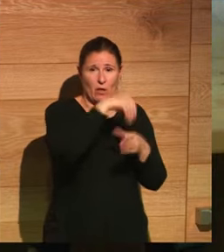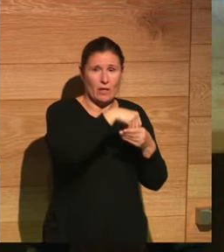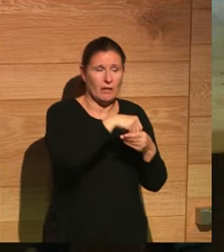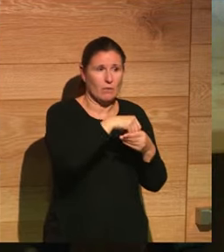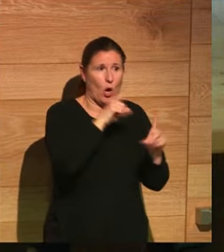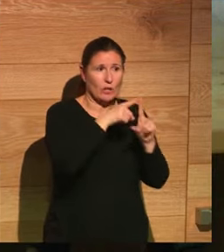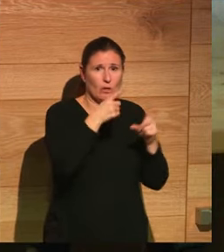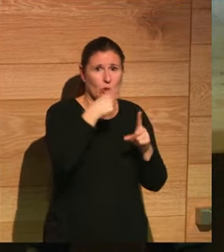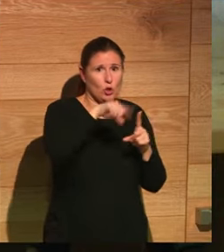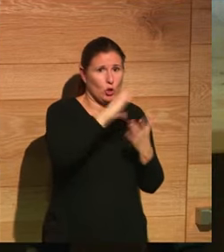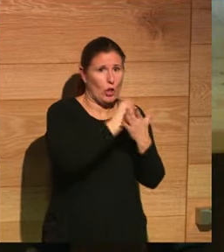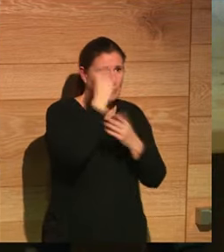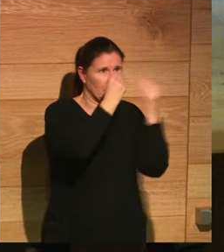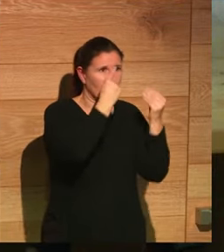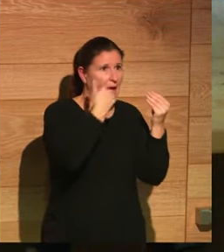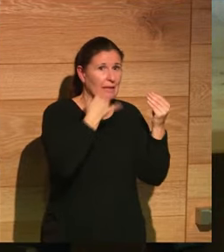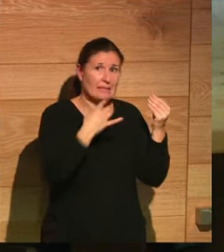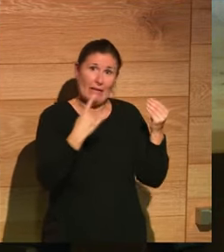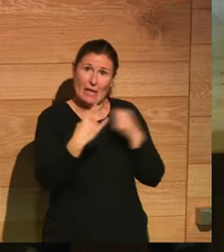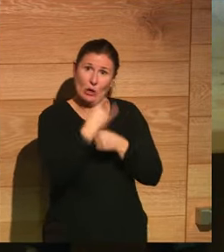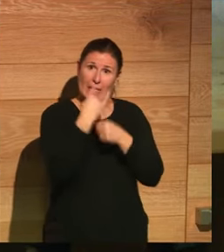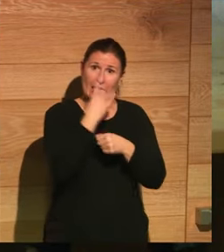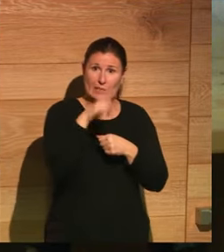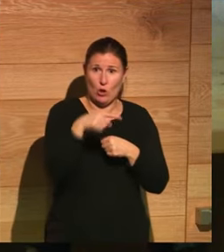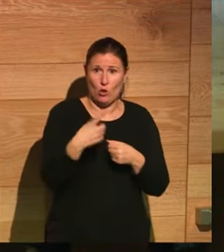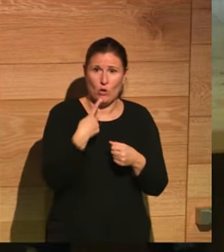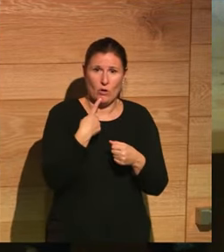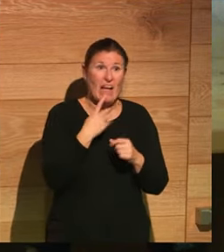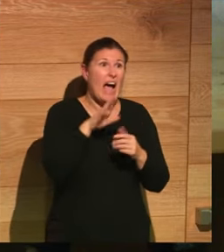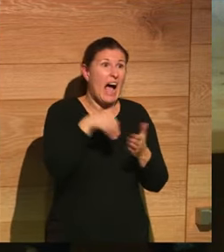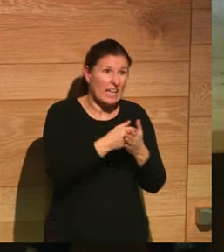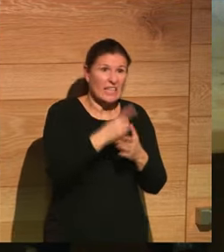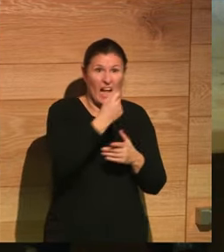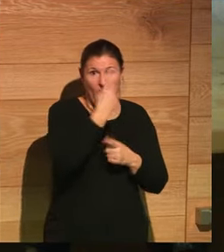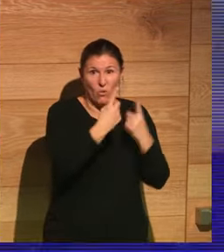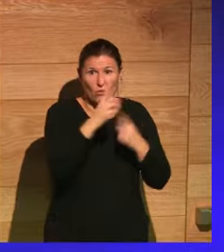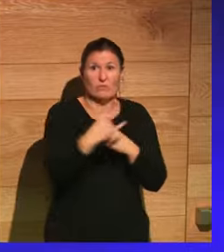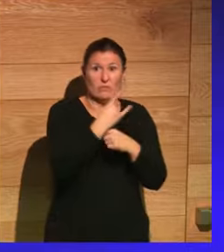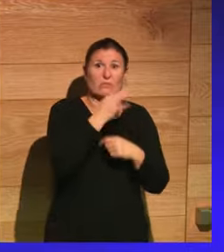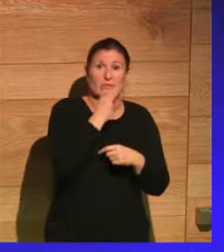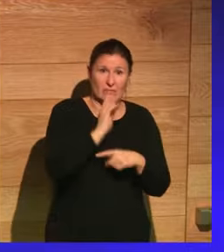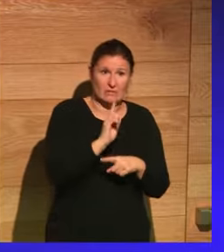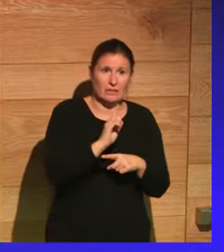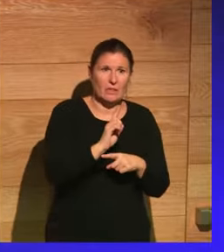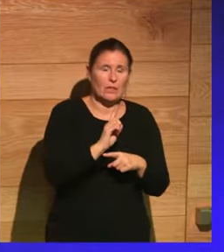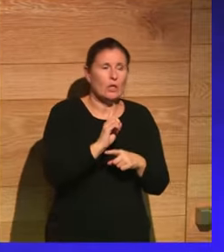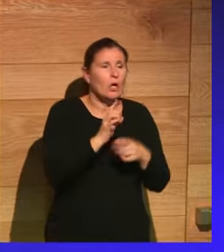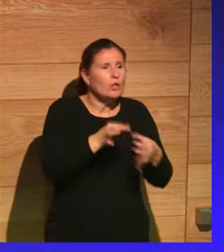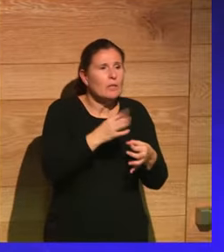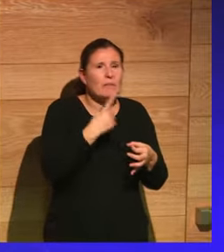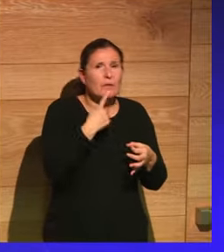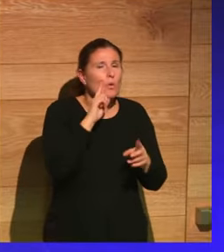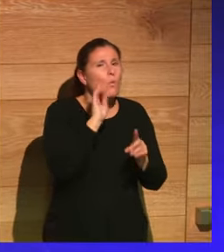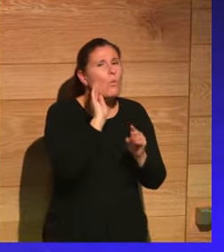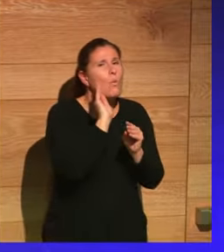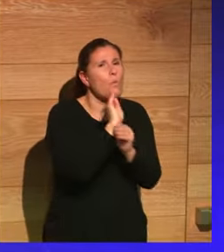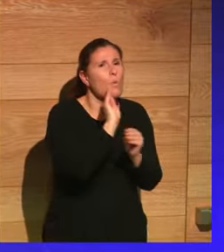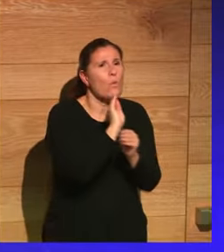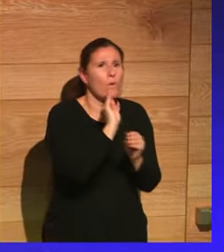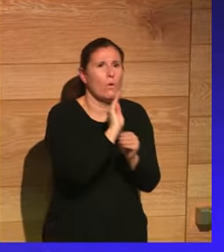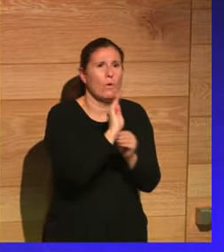a pensar que cómo nos la están colando e incluso ahí nos la cuelan muy regularmente yo siempre digo que hay que tener muchísimo cuidado